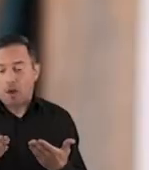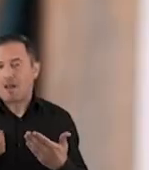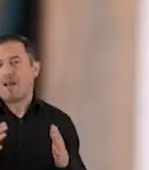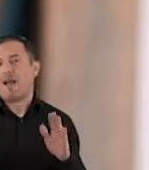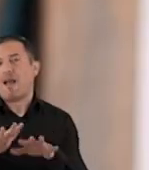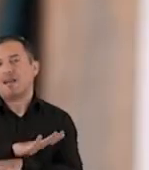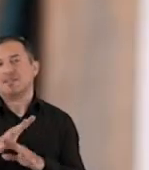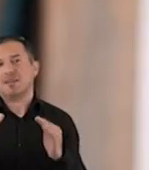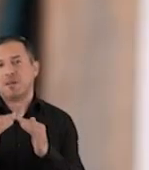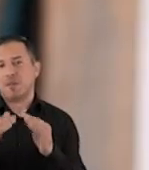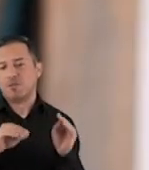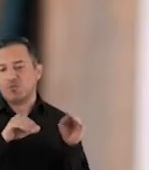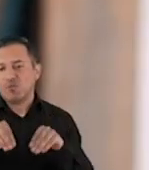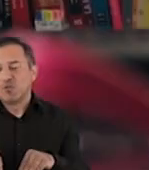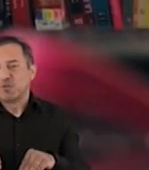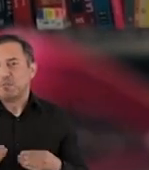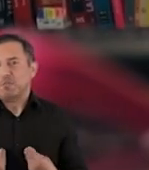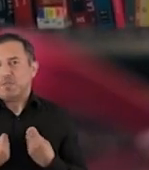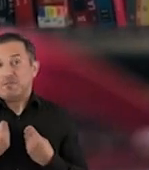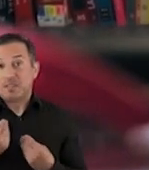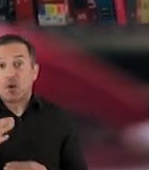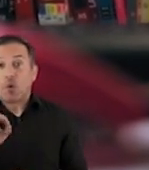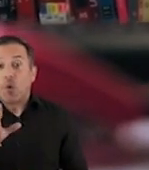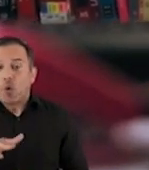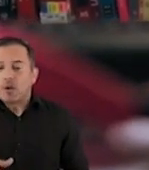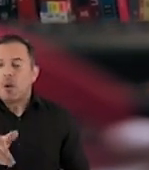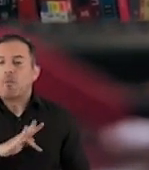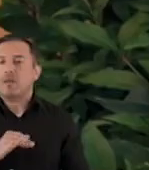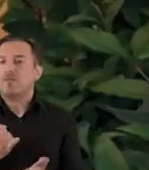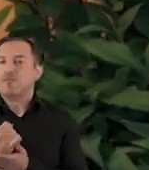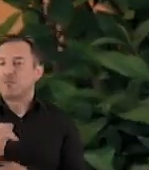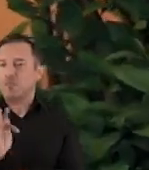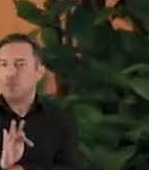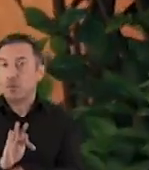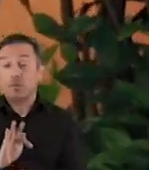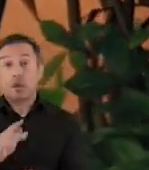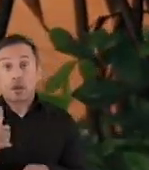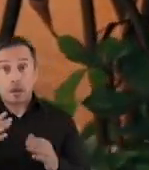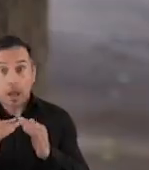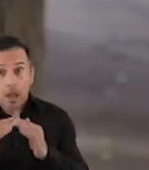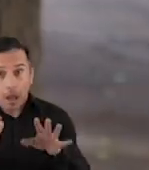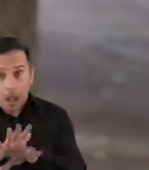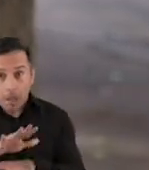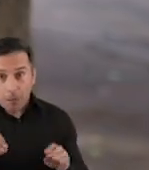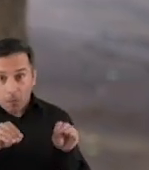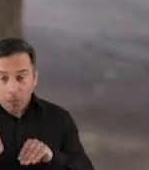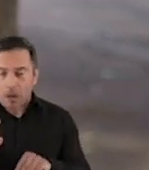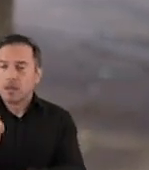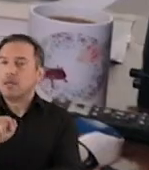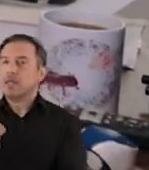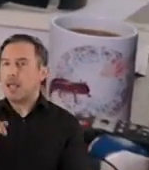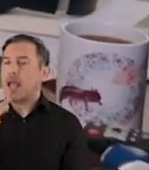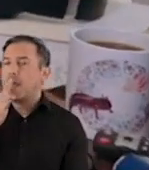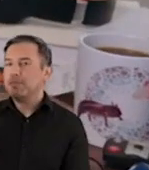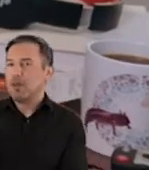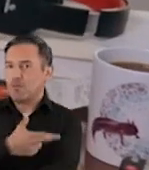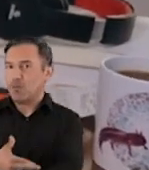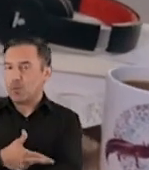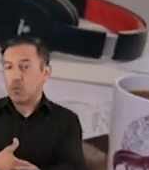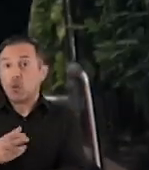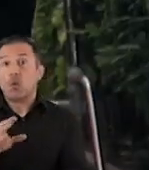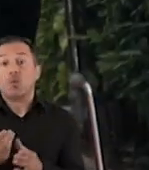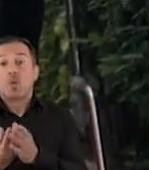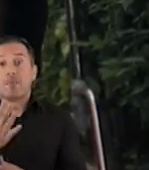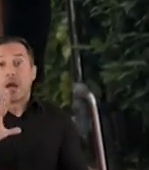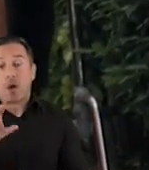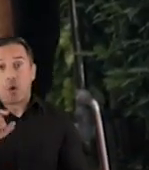lugar porque podemos formar parte de las elecciones en nuestra colonia si te cambiaste de casa avísale al INE y sea parte de quienes toman las